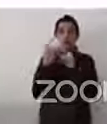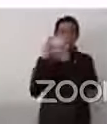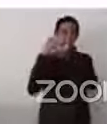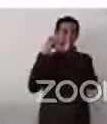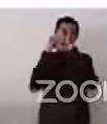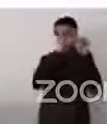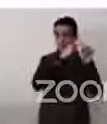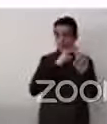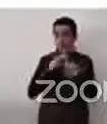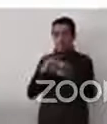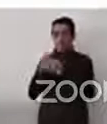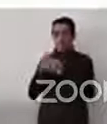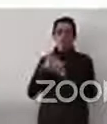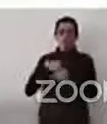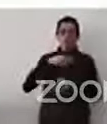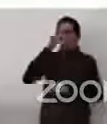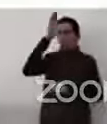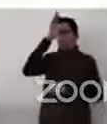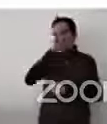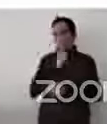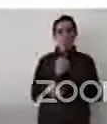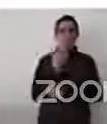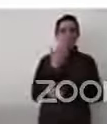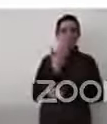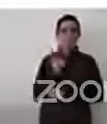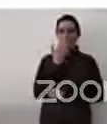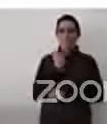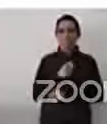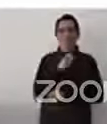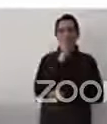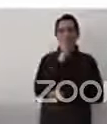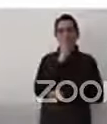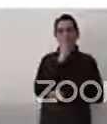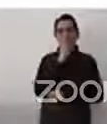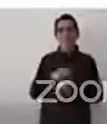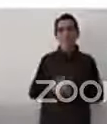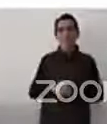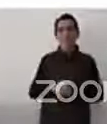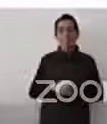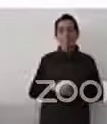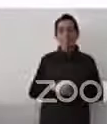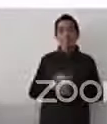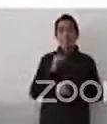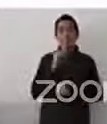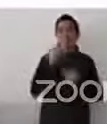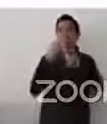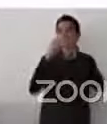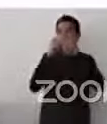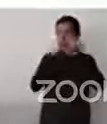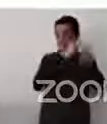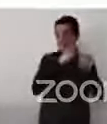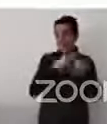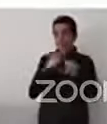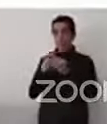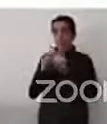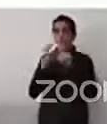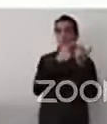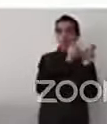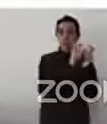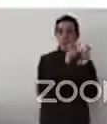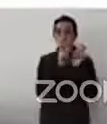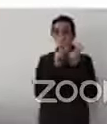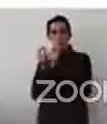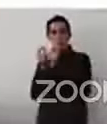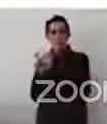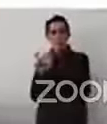colectividad de personas que por diferentes identidades se caracteriza es que por